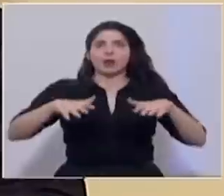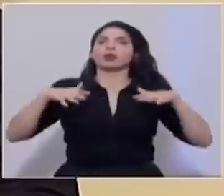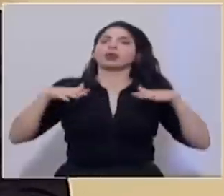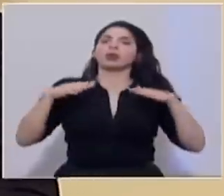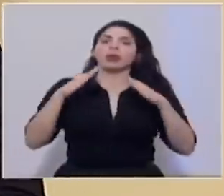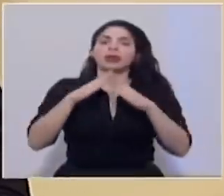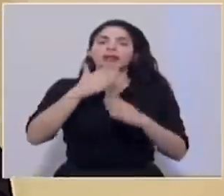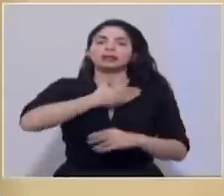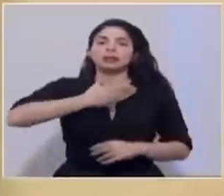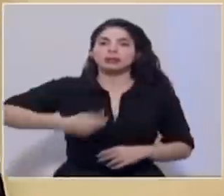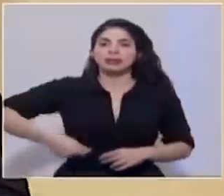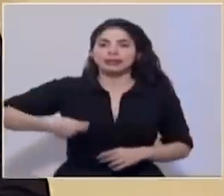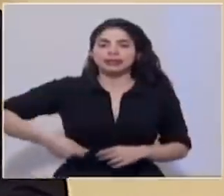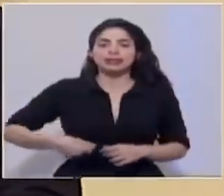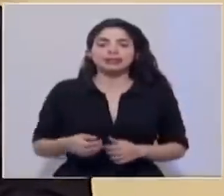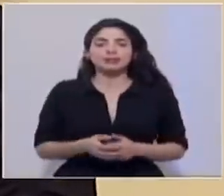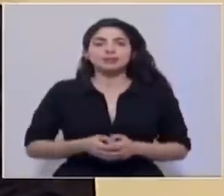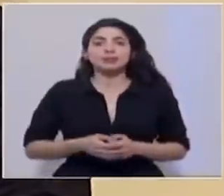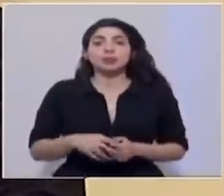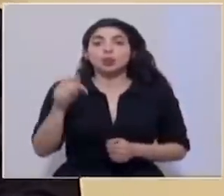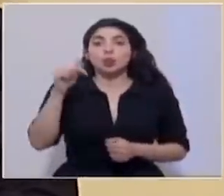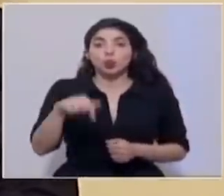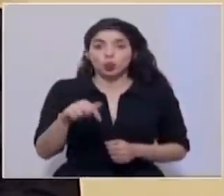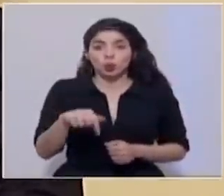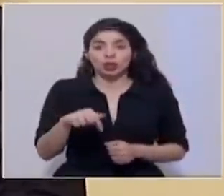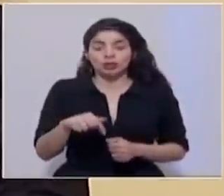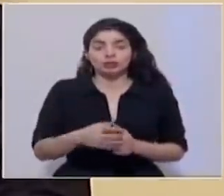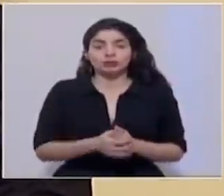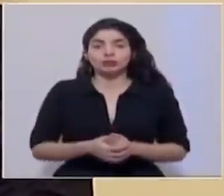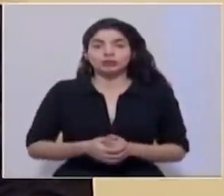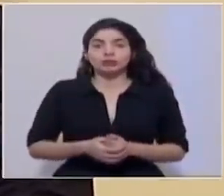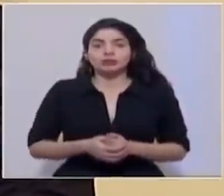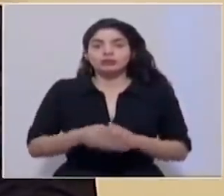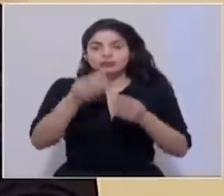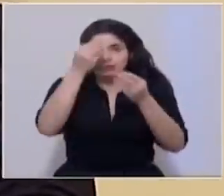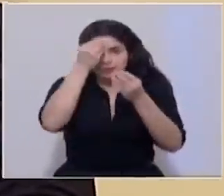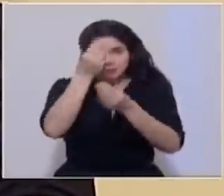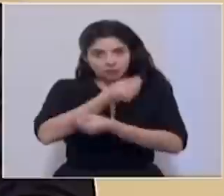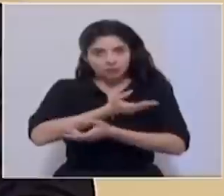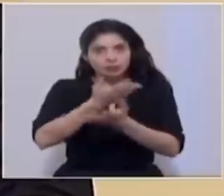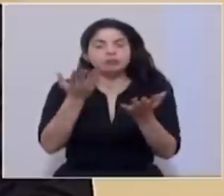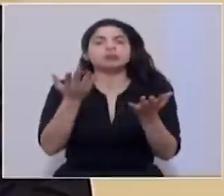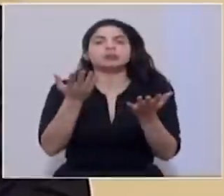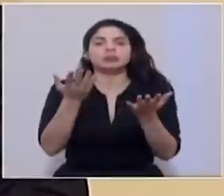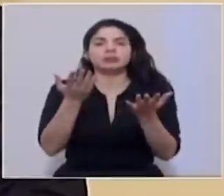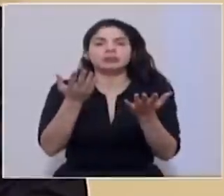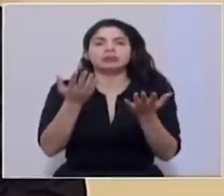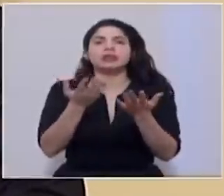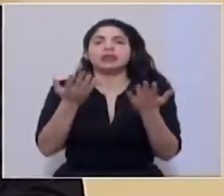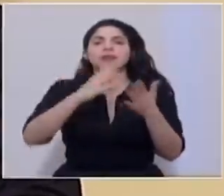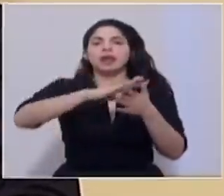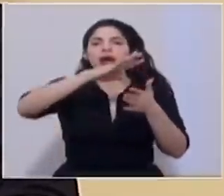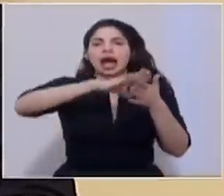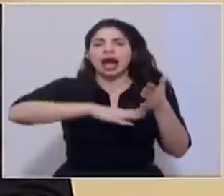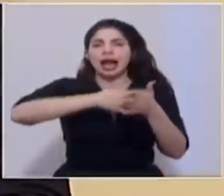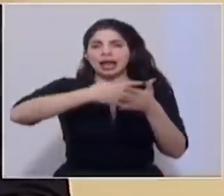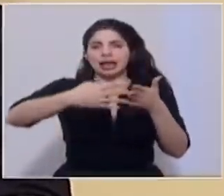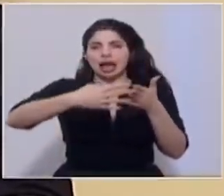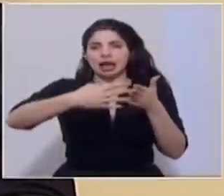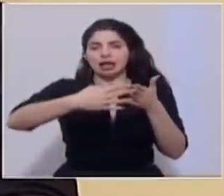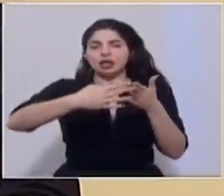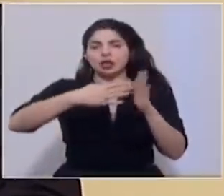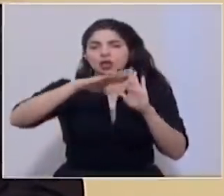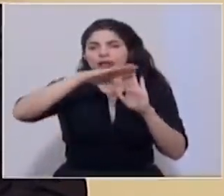Casa Presidencial. El día de hoy anunciaremos lo que será el calendario de medidas